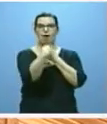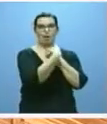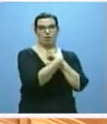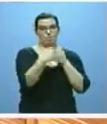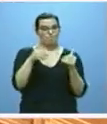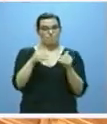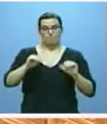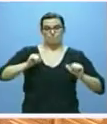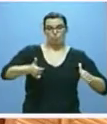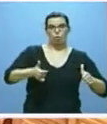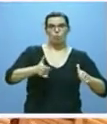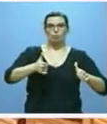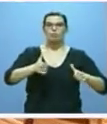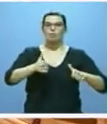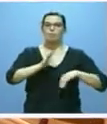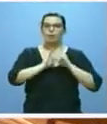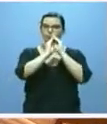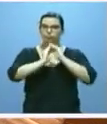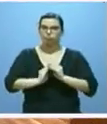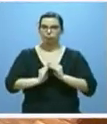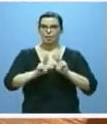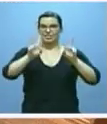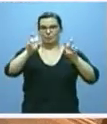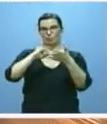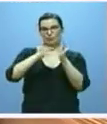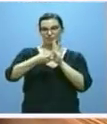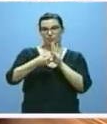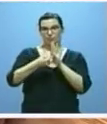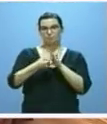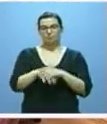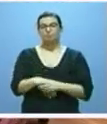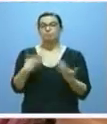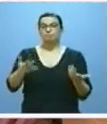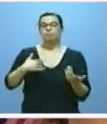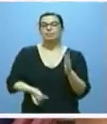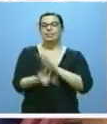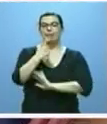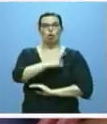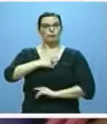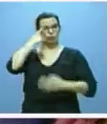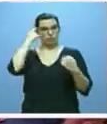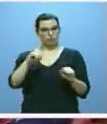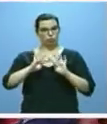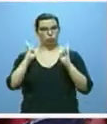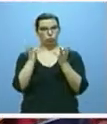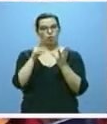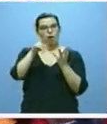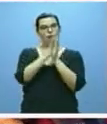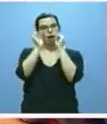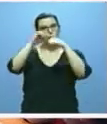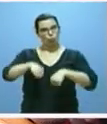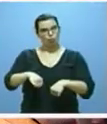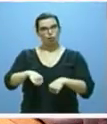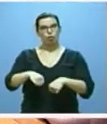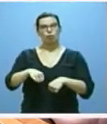el inicio en el diseño del nuevo sistema. tal fin, se constituyó una comisión de expertos en la que acordamos nos